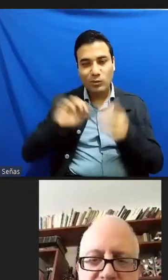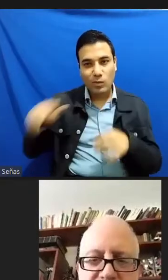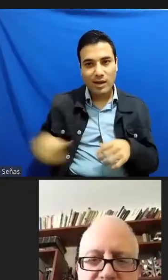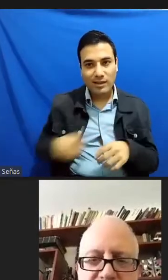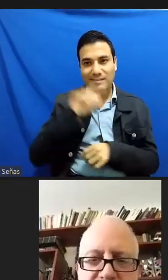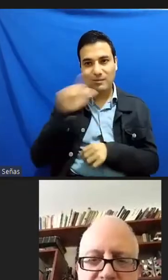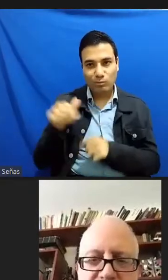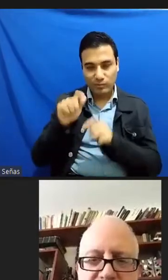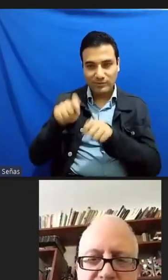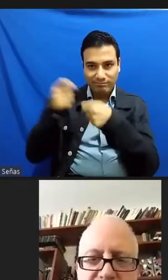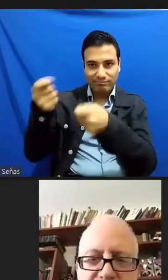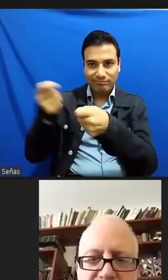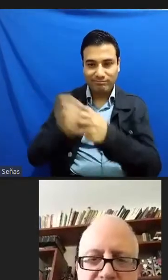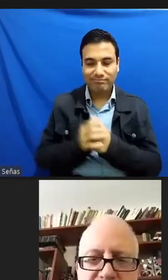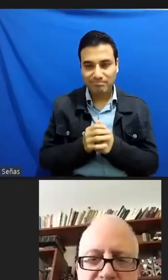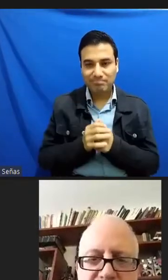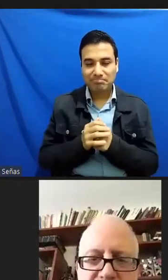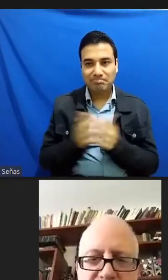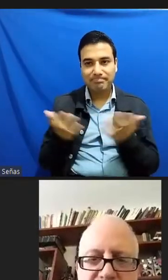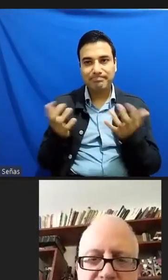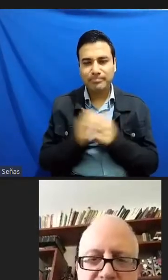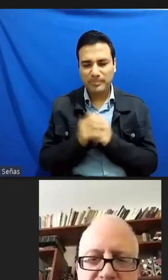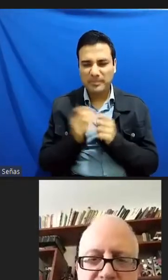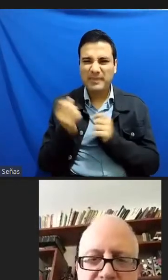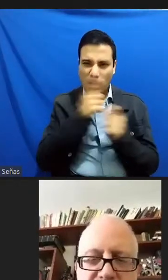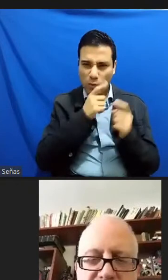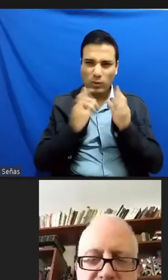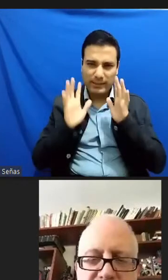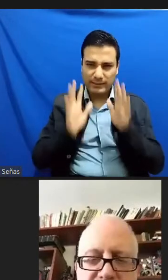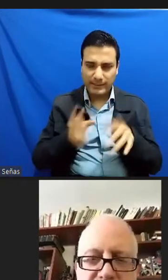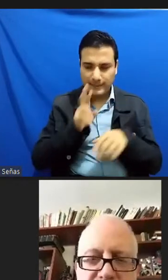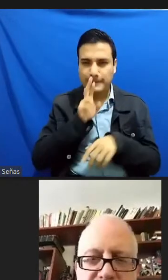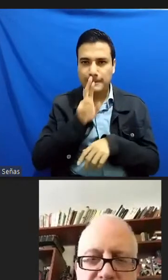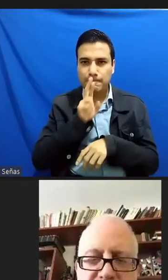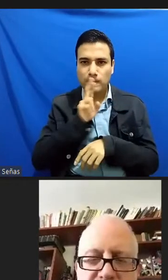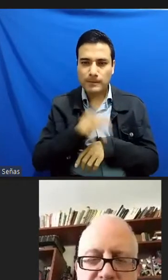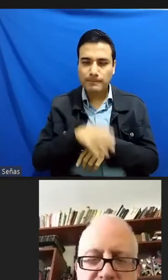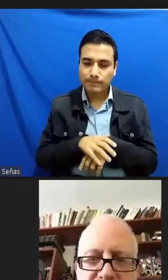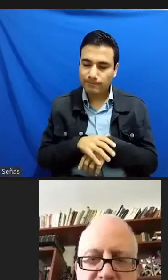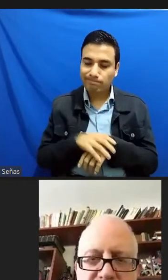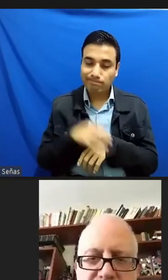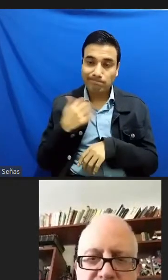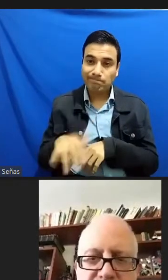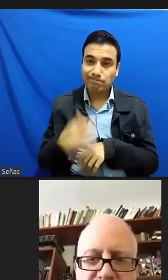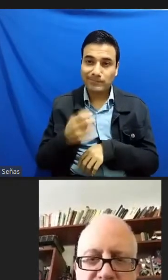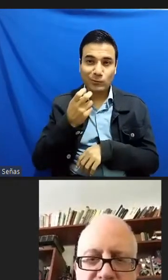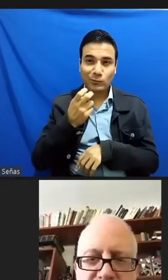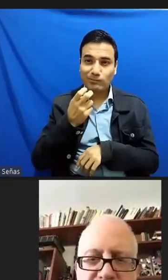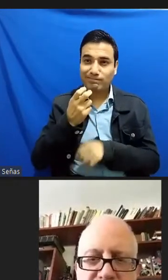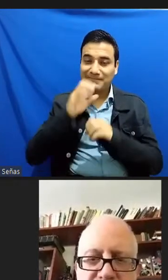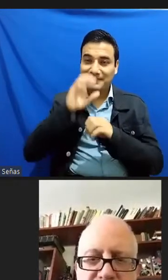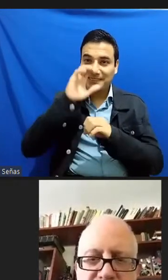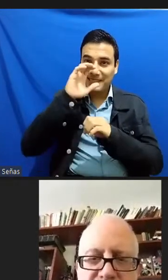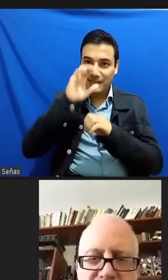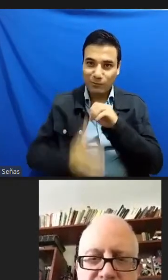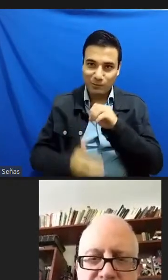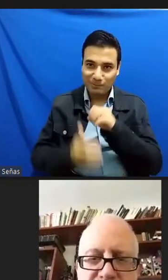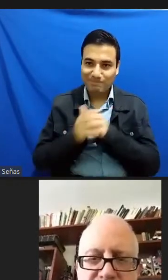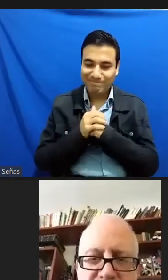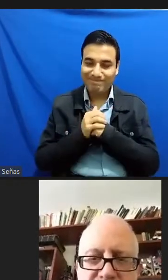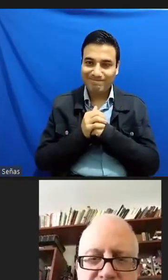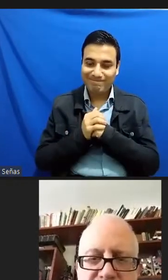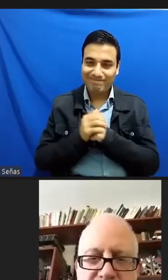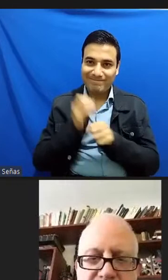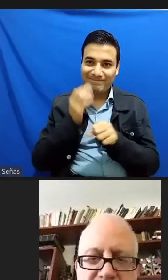enviar algunas se englobaron ya con las respuestas que diste pero eso sería todo por parte de pues de